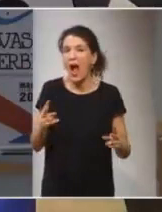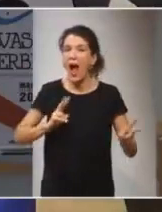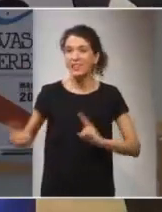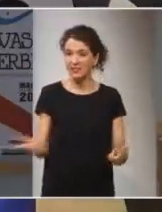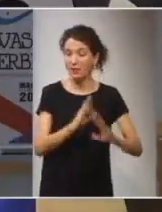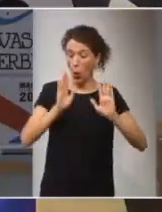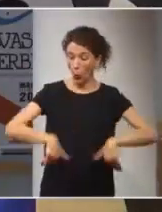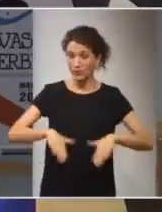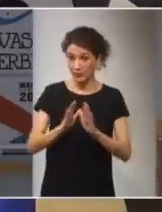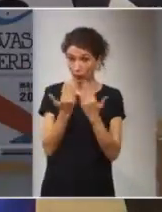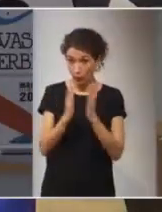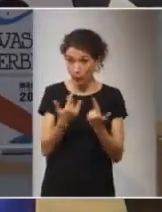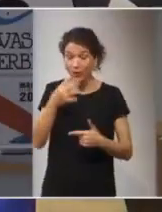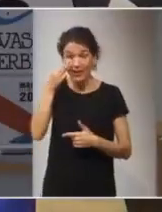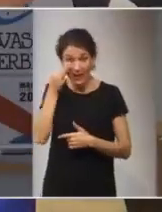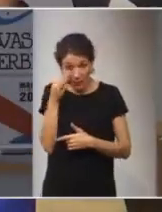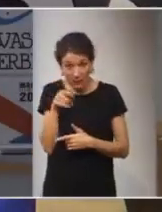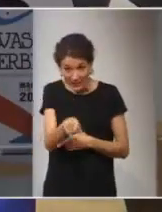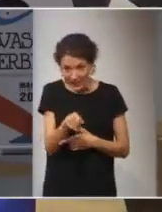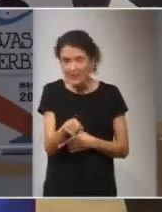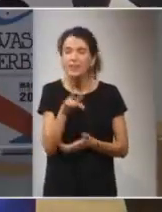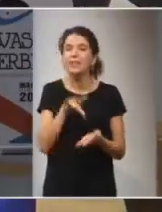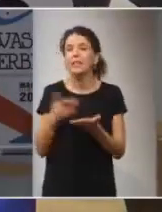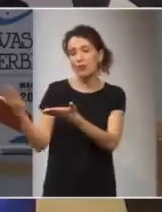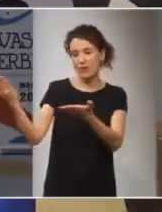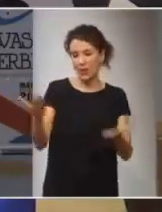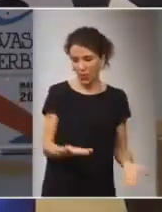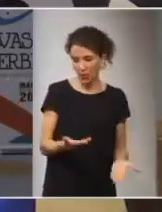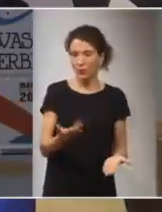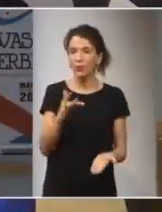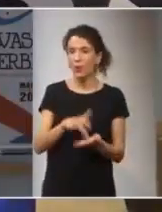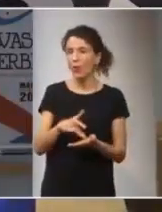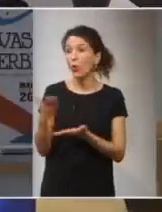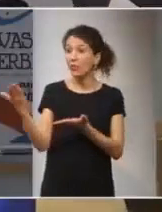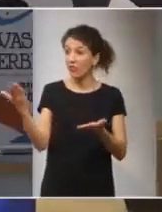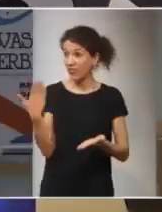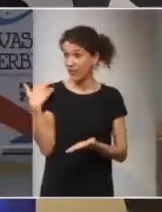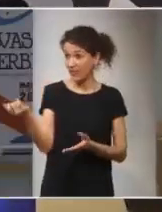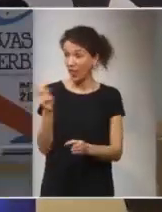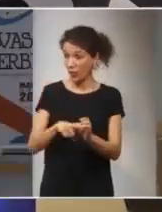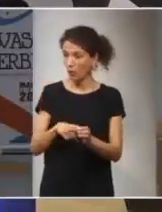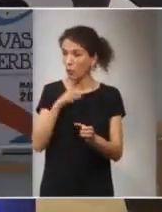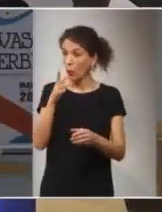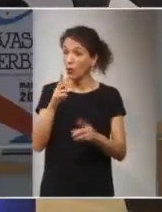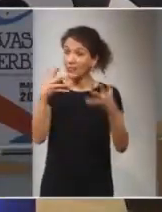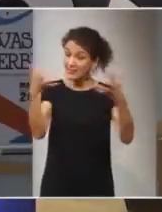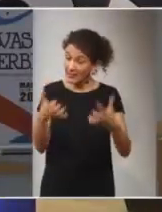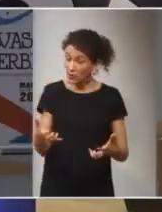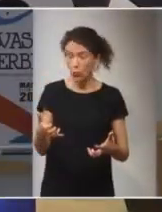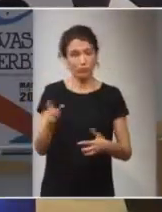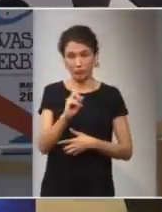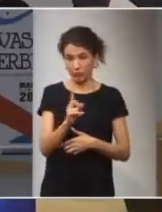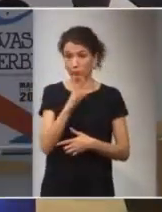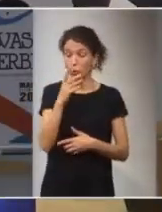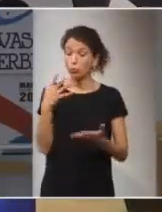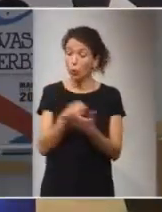es mi último libro y realmente esta invitación cuando se me hace no creo que sea como consecuencia de ese texto pero todo